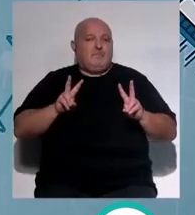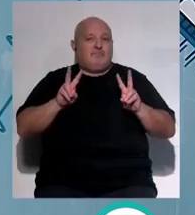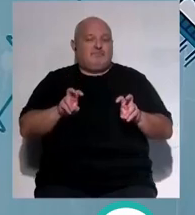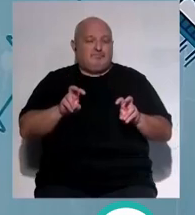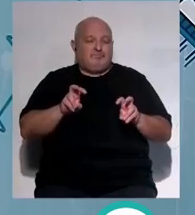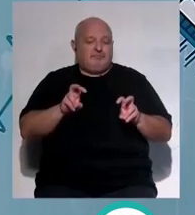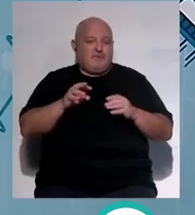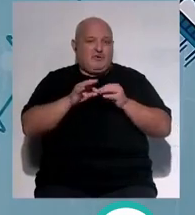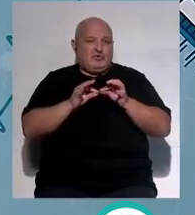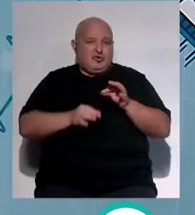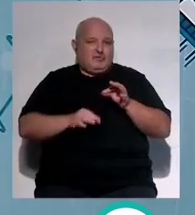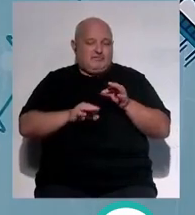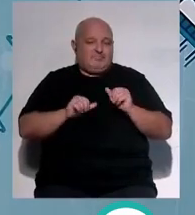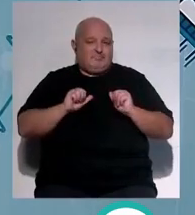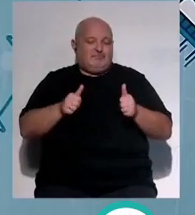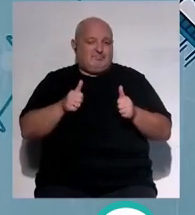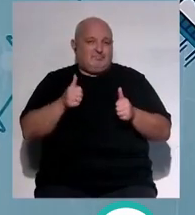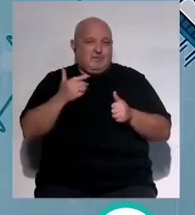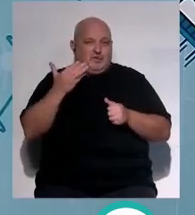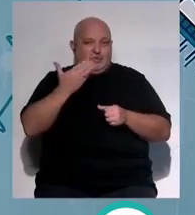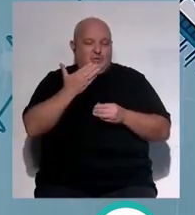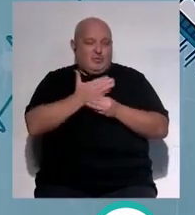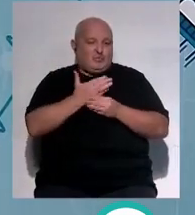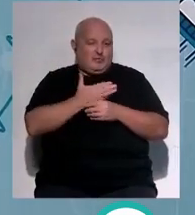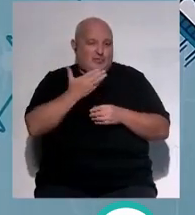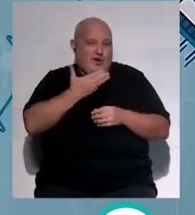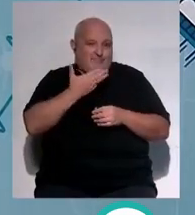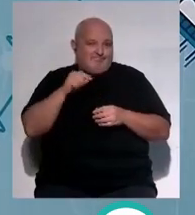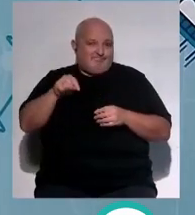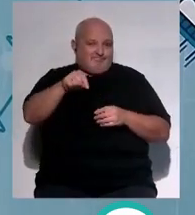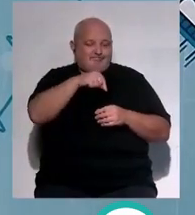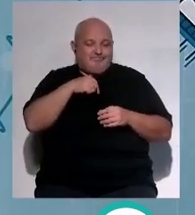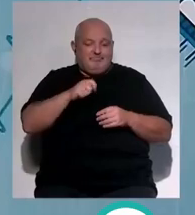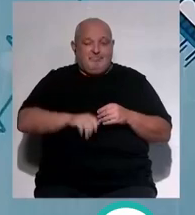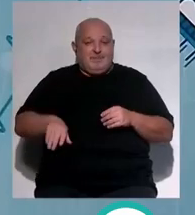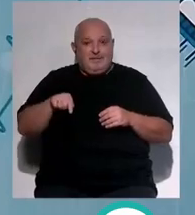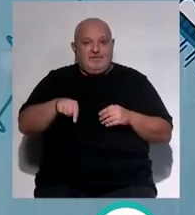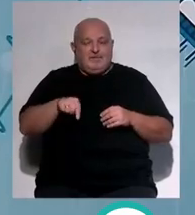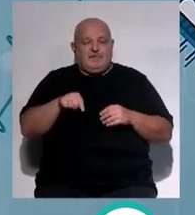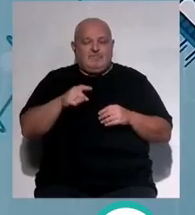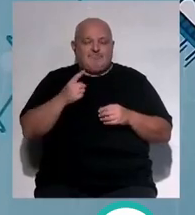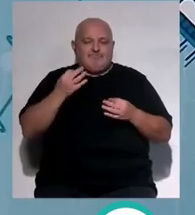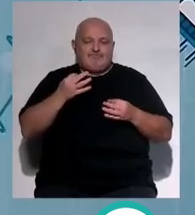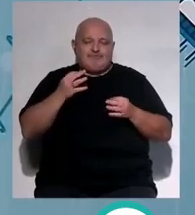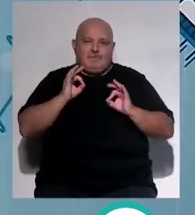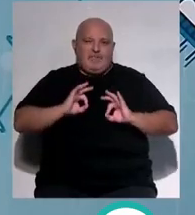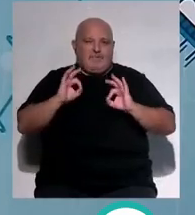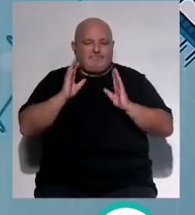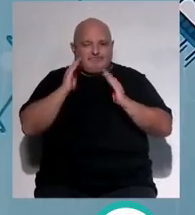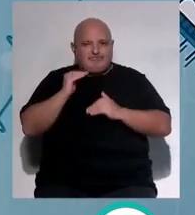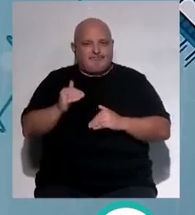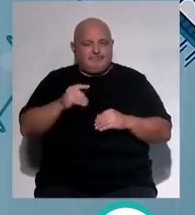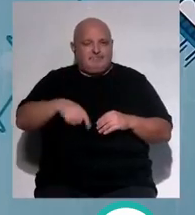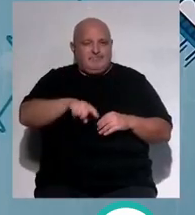del otoño, tras el comienzo del curso escolar, los más pequeños de la casa requieren especial cuidado.